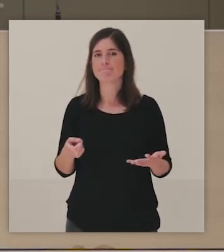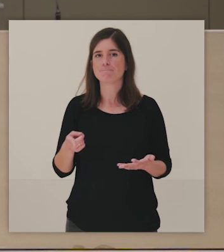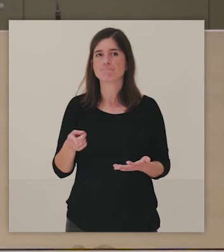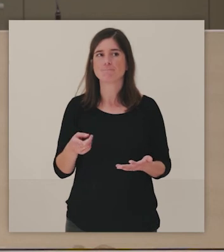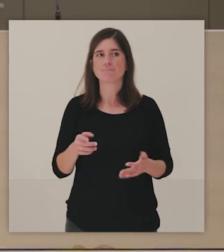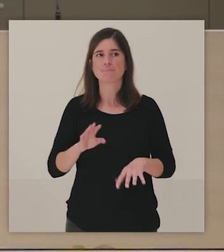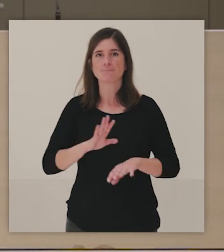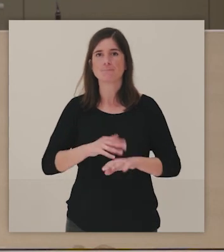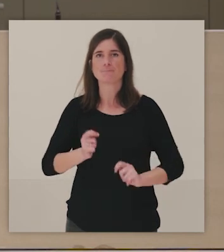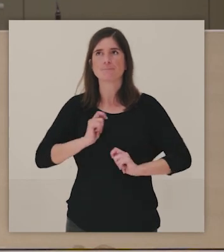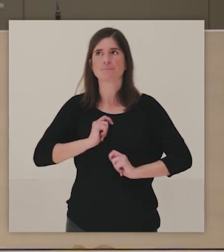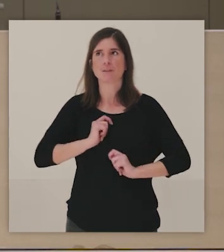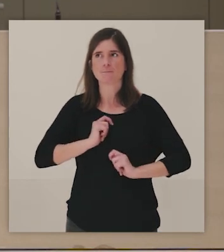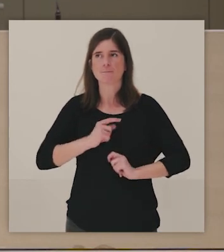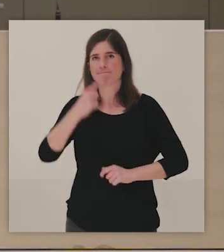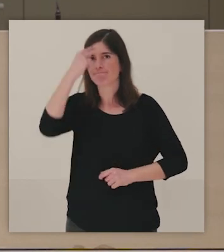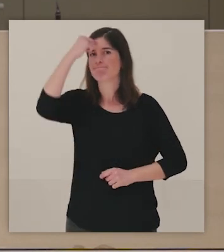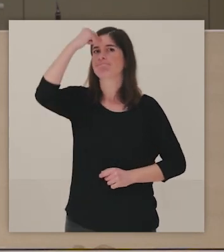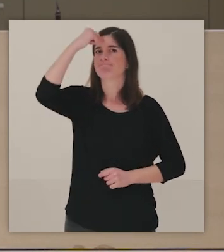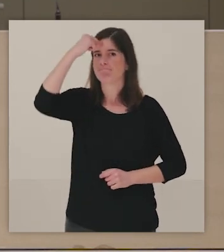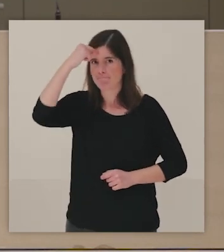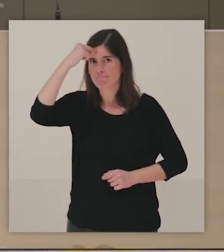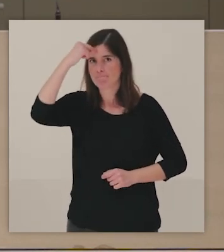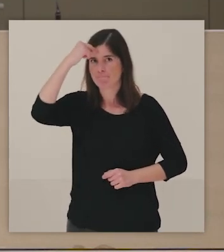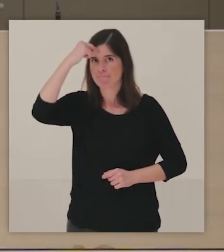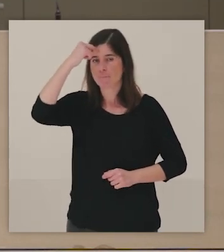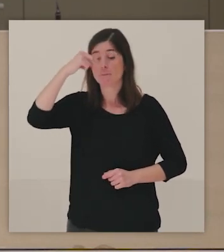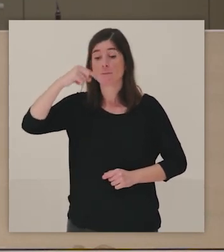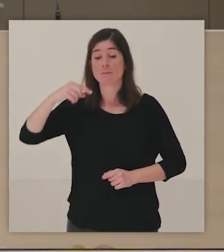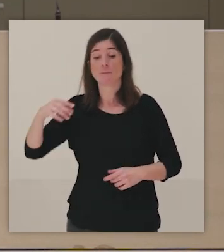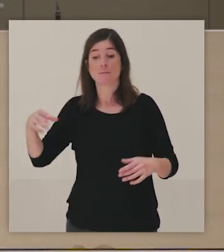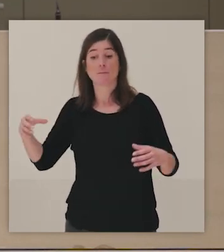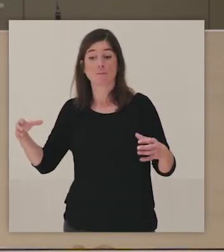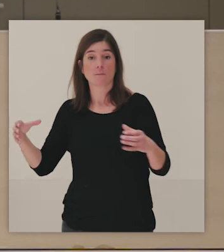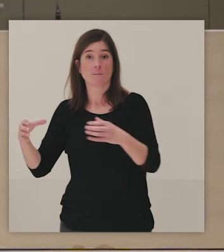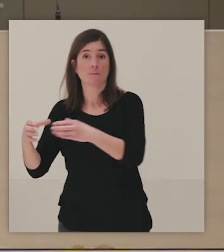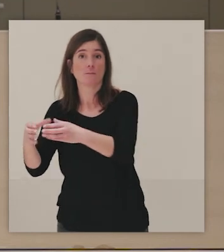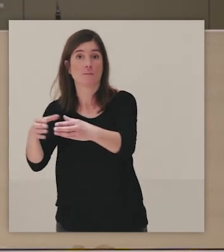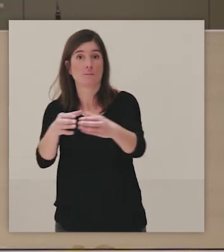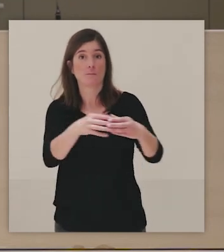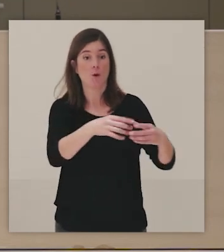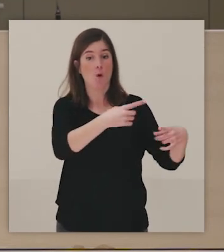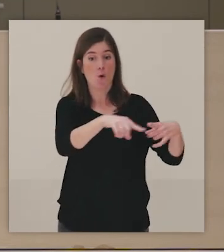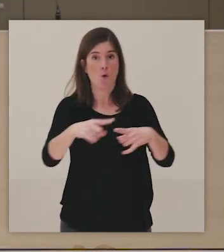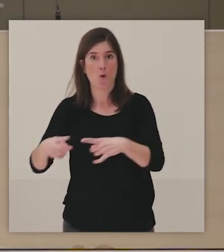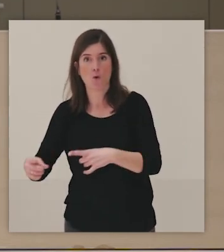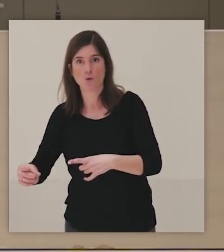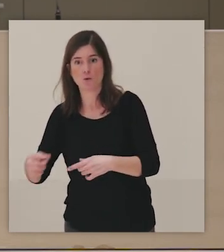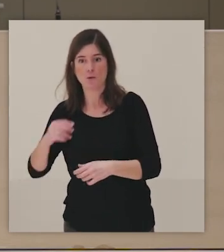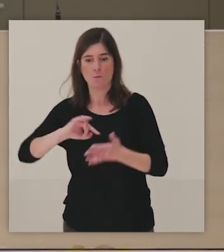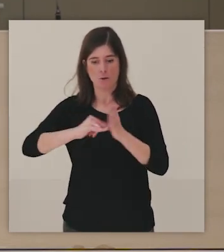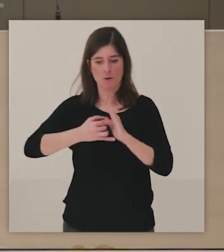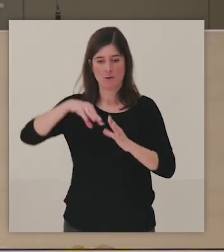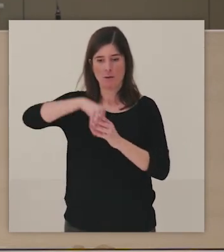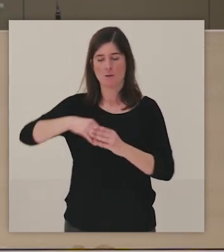y es la importancia de incorporar al otro a nuestros proyectos